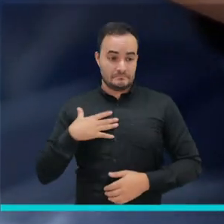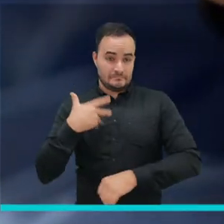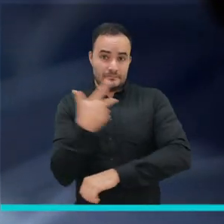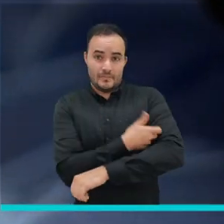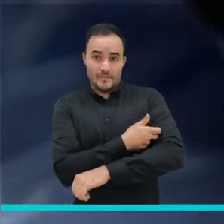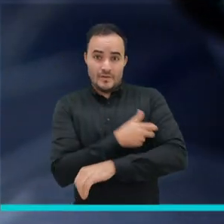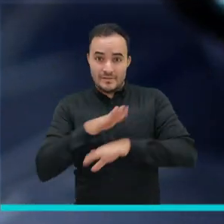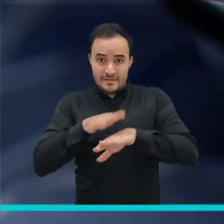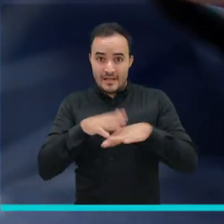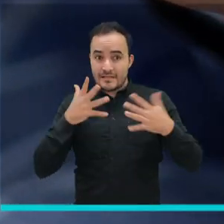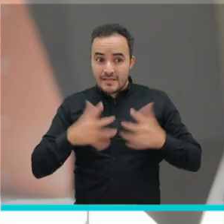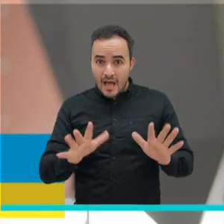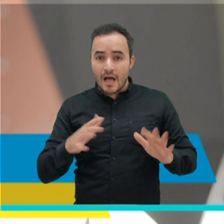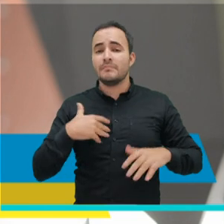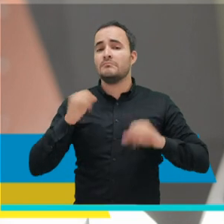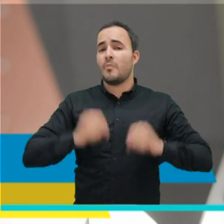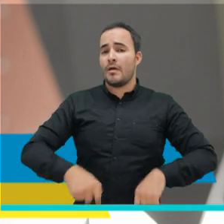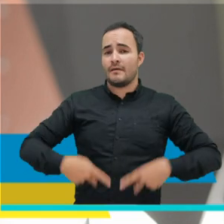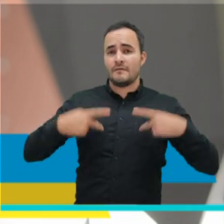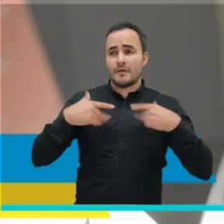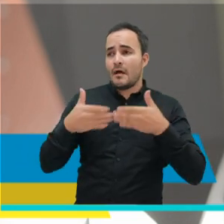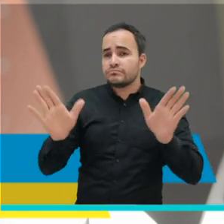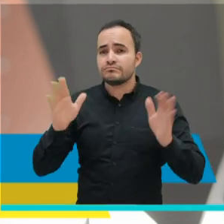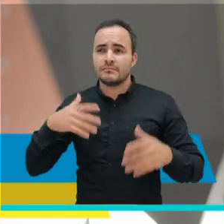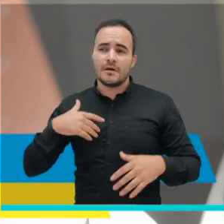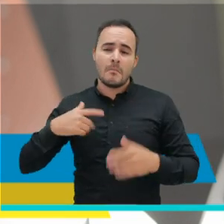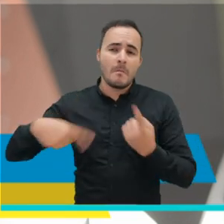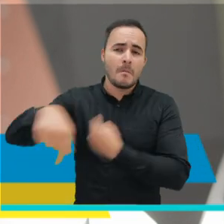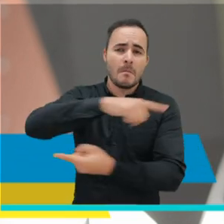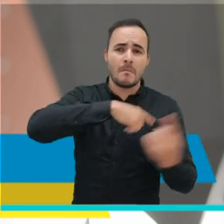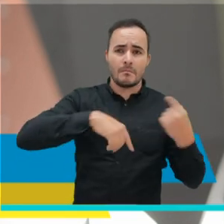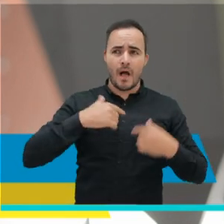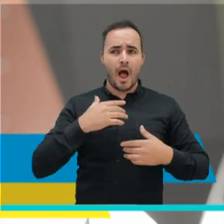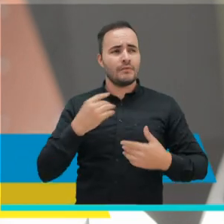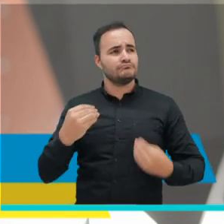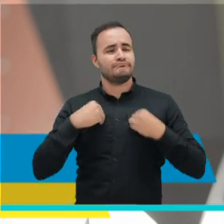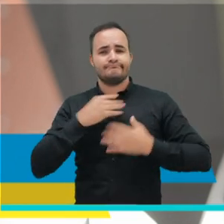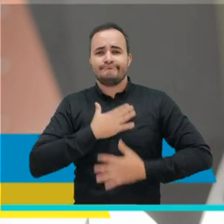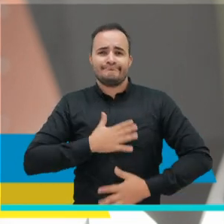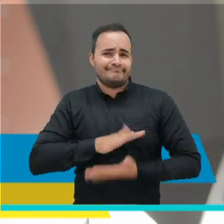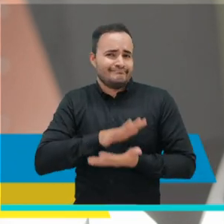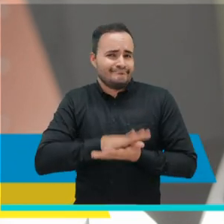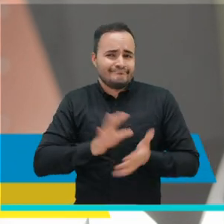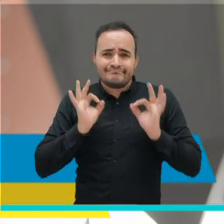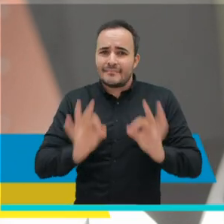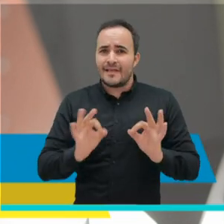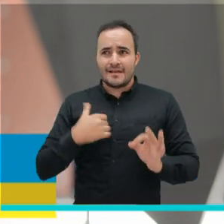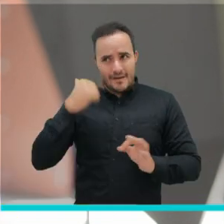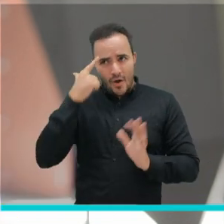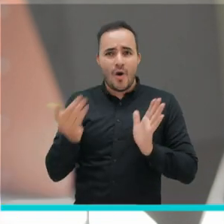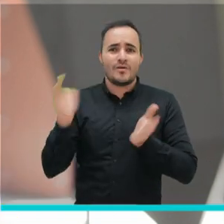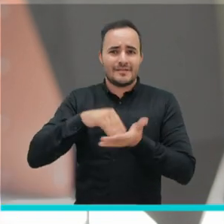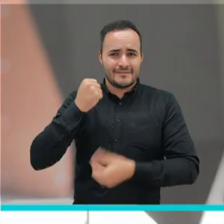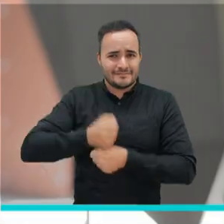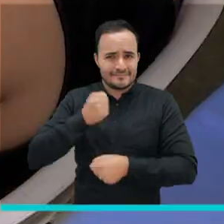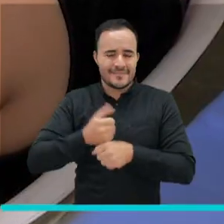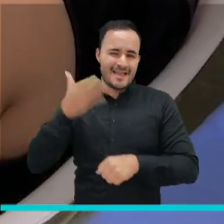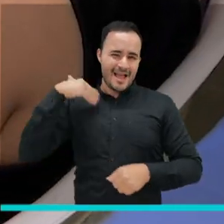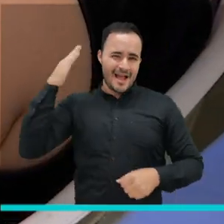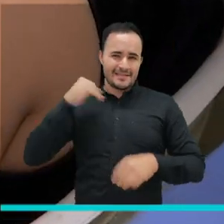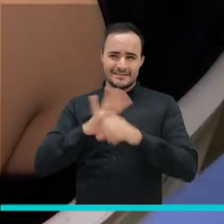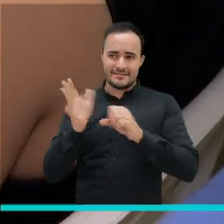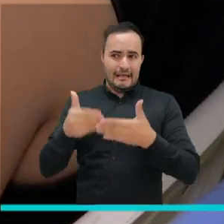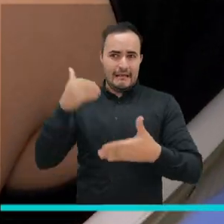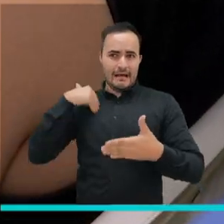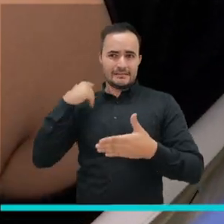Ya con esta dosis puedo volver a reactivar mi vida y hacer las cosas con tranquilidad y retomar mi trabajo como